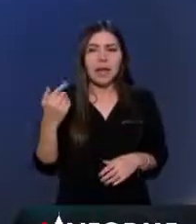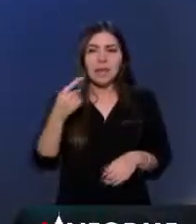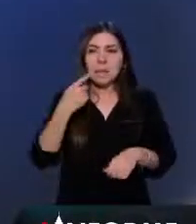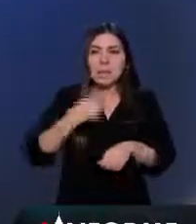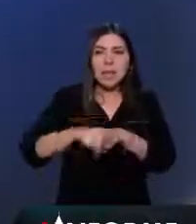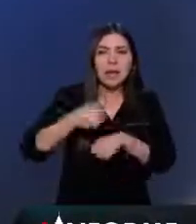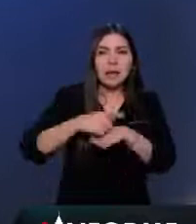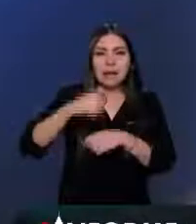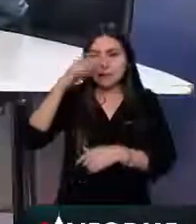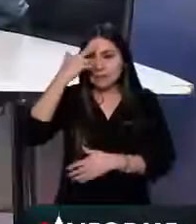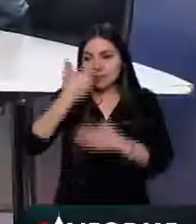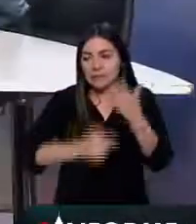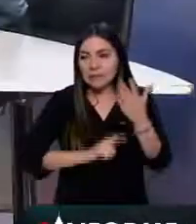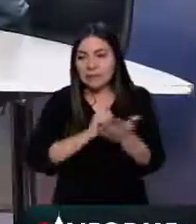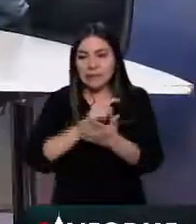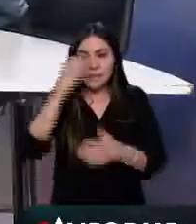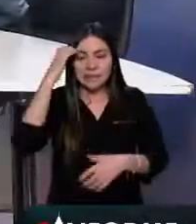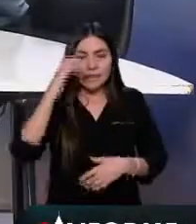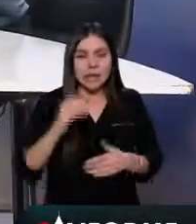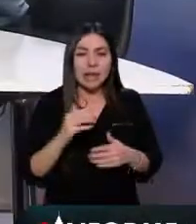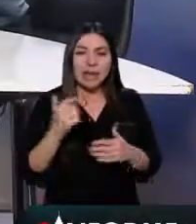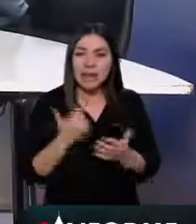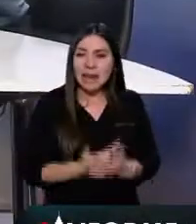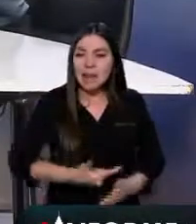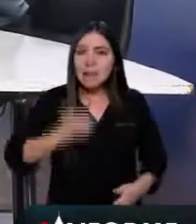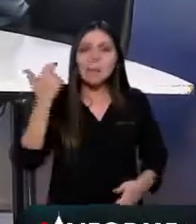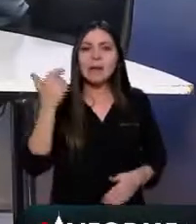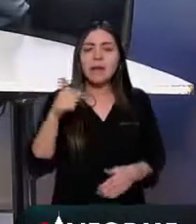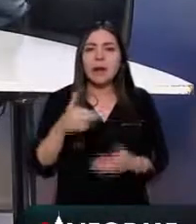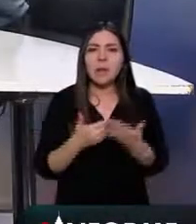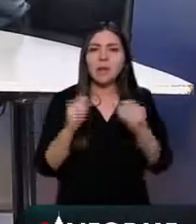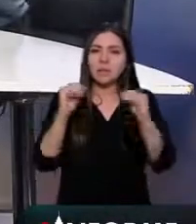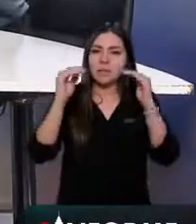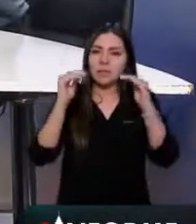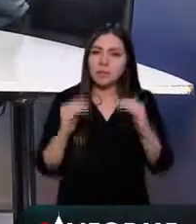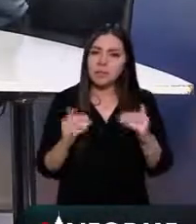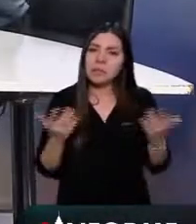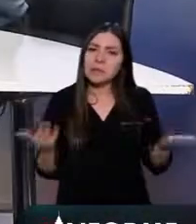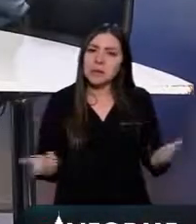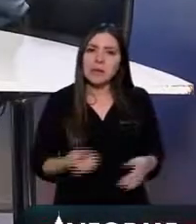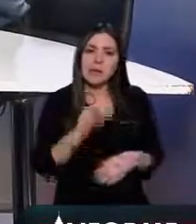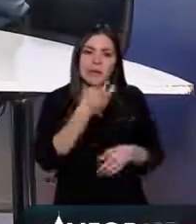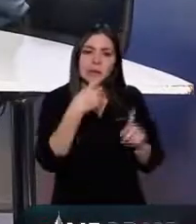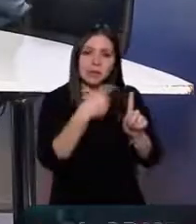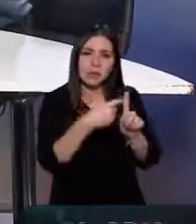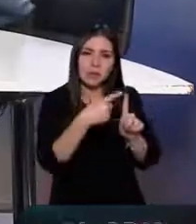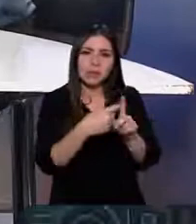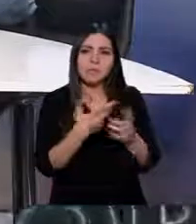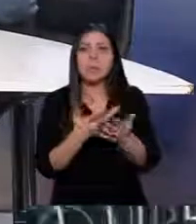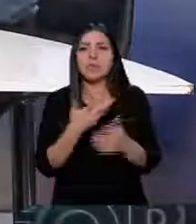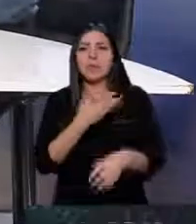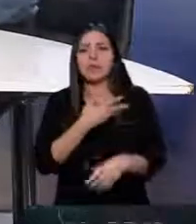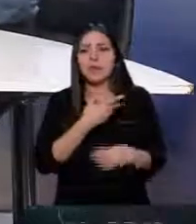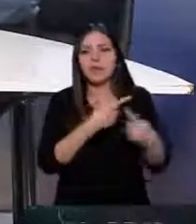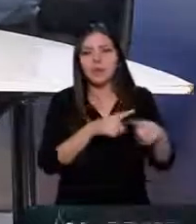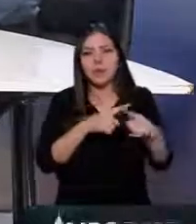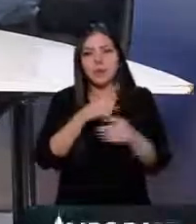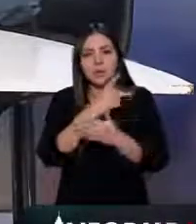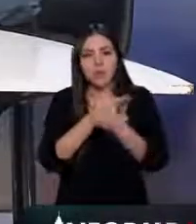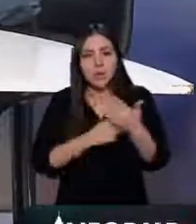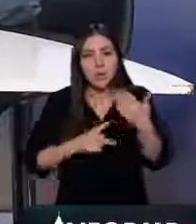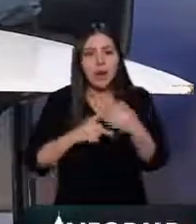impacto. Es algo muy significativo. Hay algo que hay que decir, por supuesto, para explicarlo. Hay políticas públicas, hay un tema de